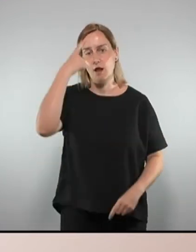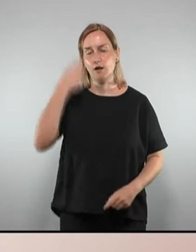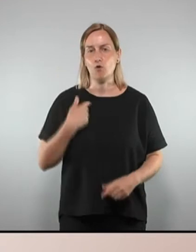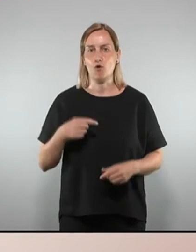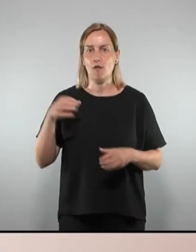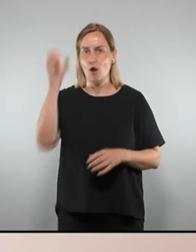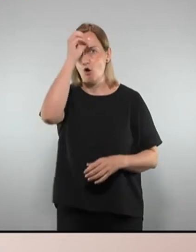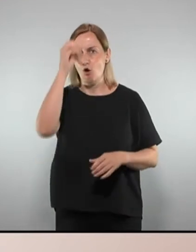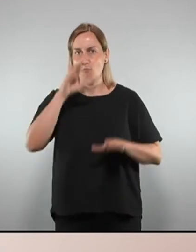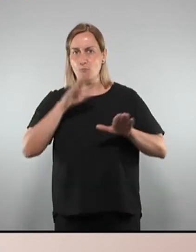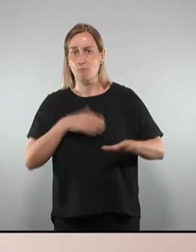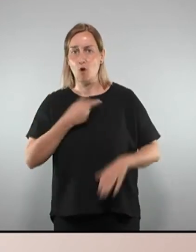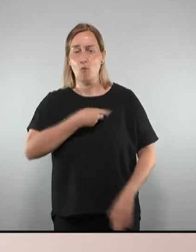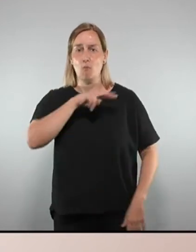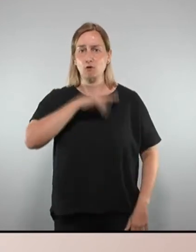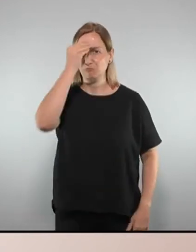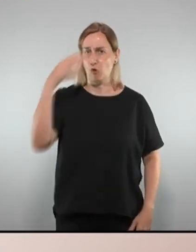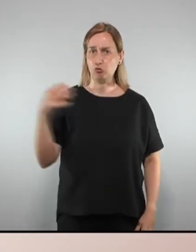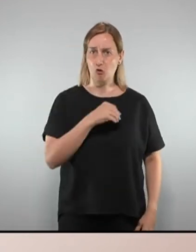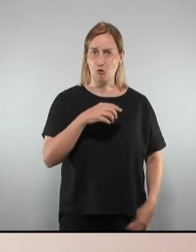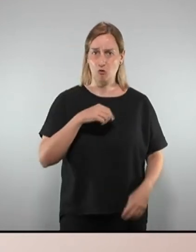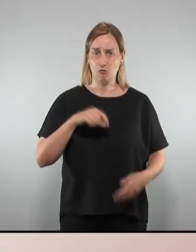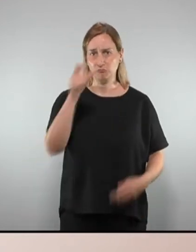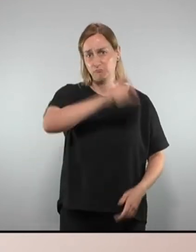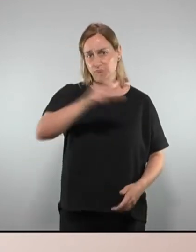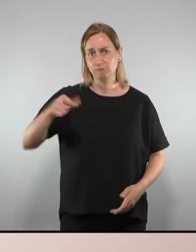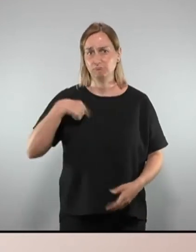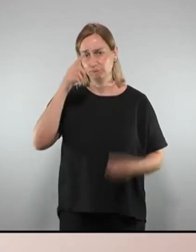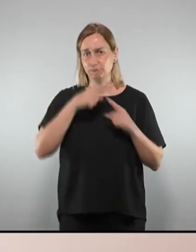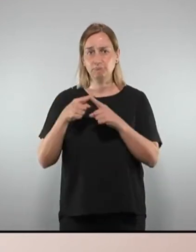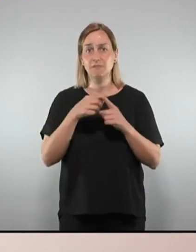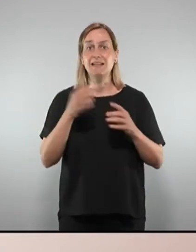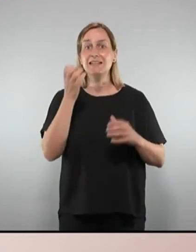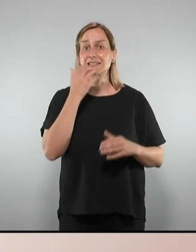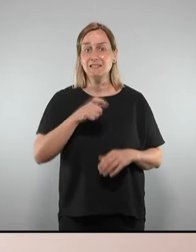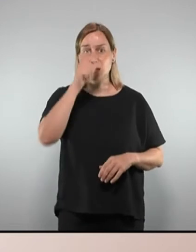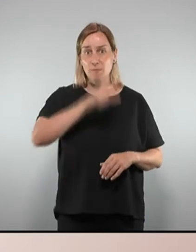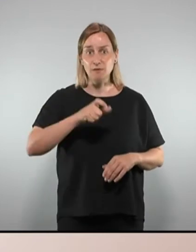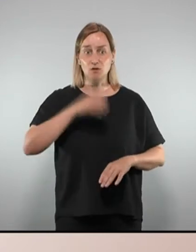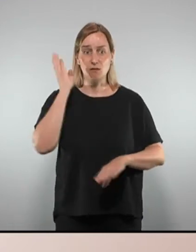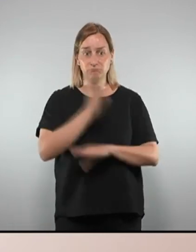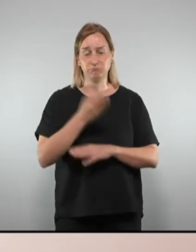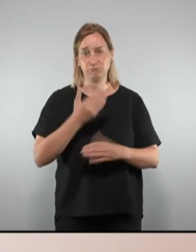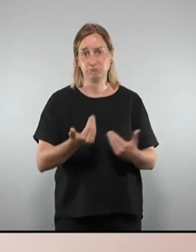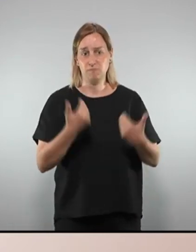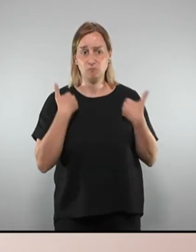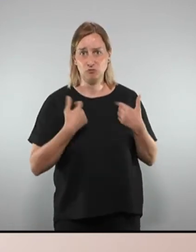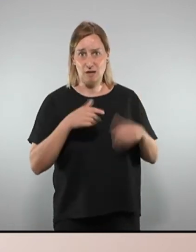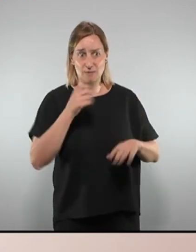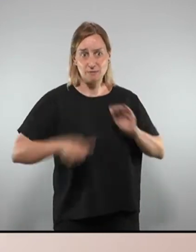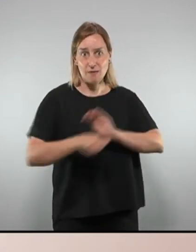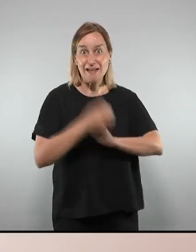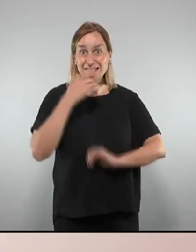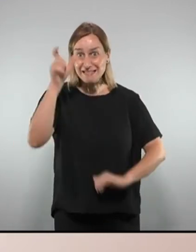creo que es compartida por todos los ciudadanos, que si los delincuentes, los que han violado a esta chica, es